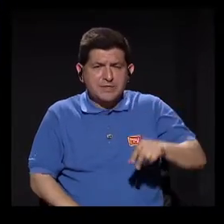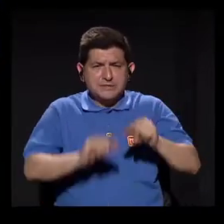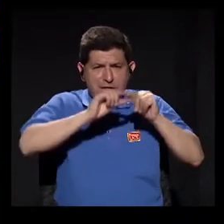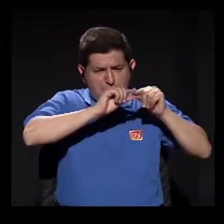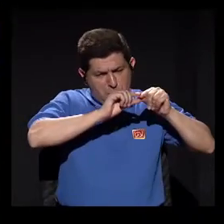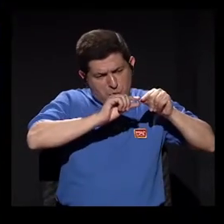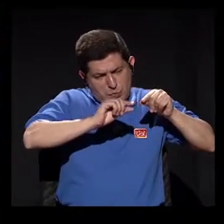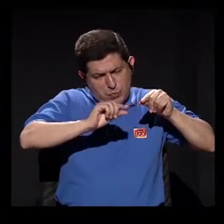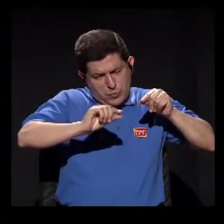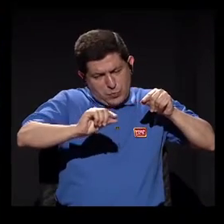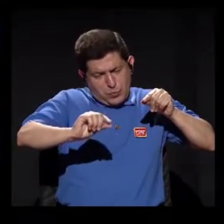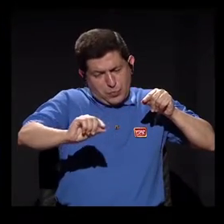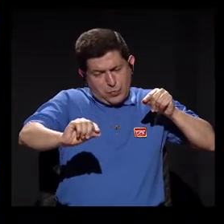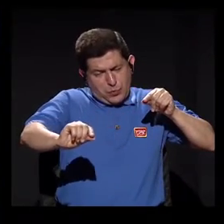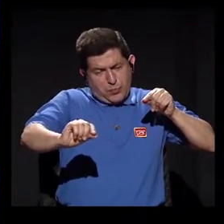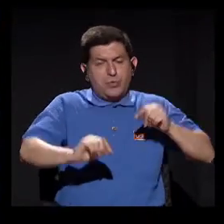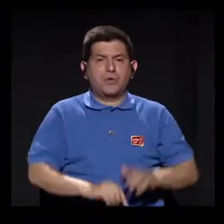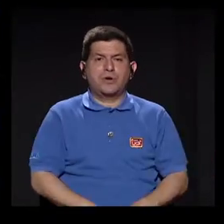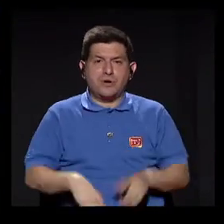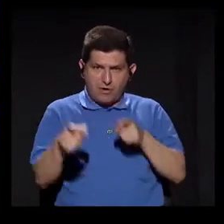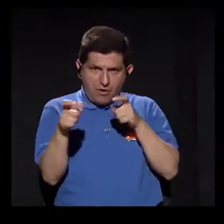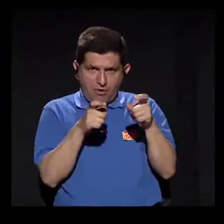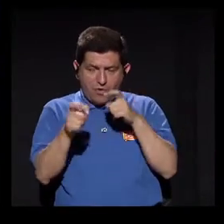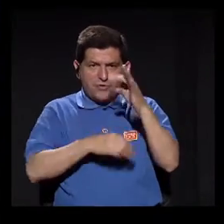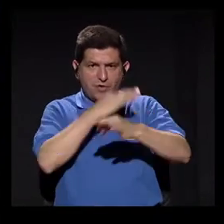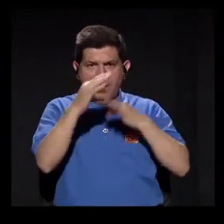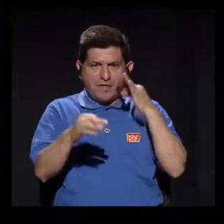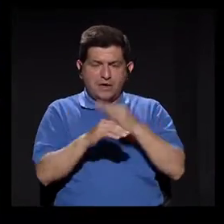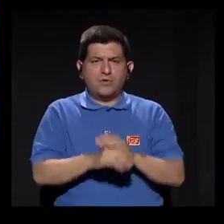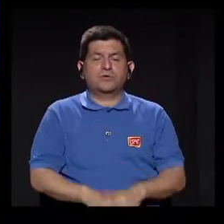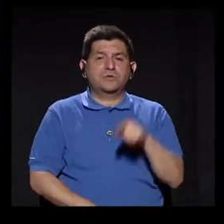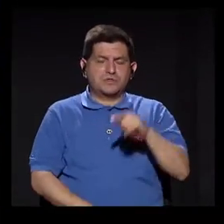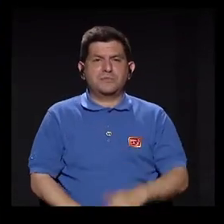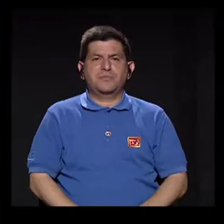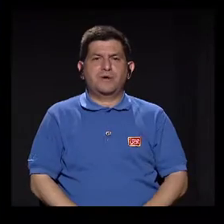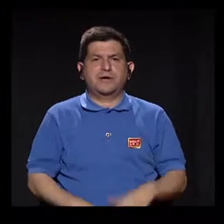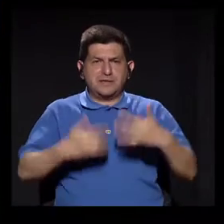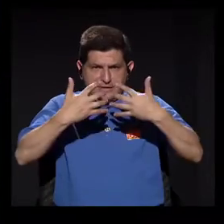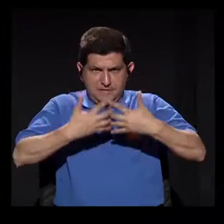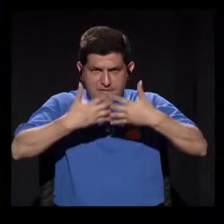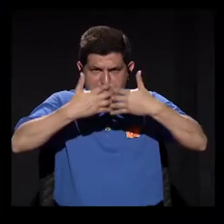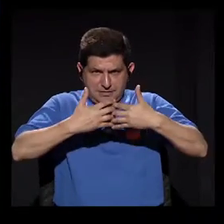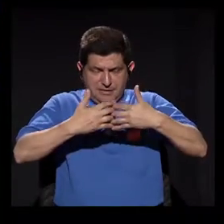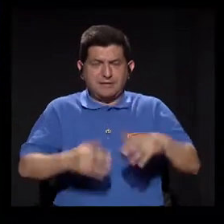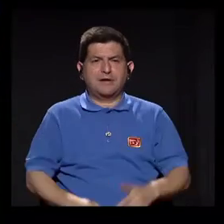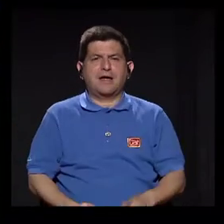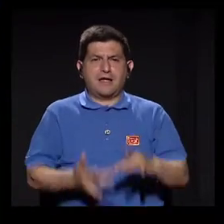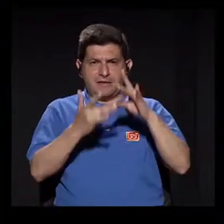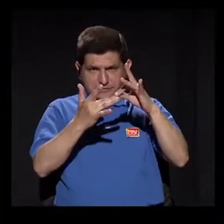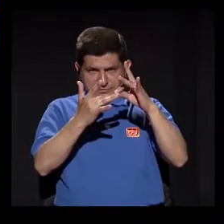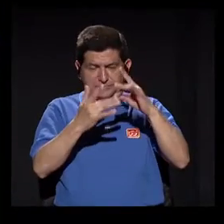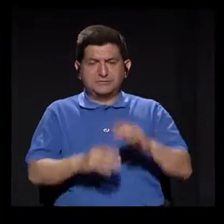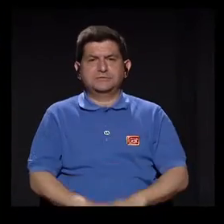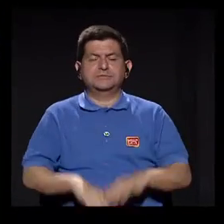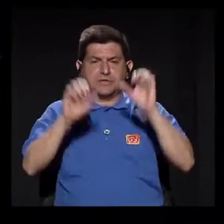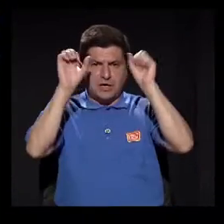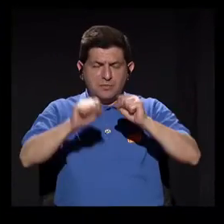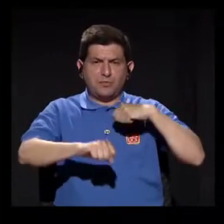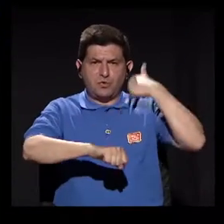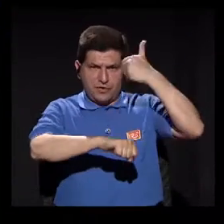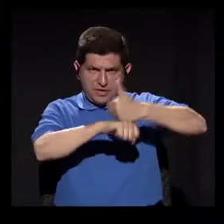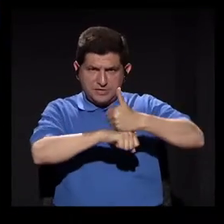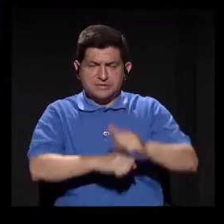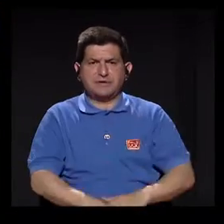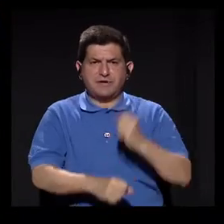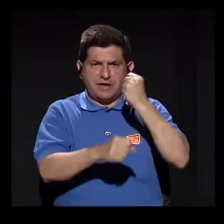más larga, que la manejamos obviamente con un tipo de cremallera o de agarradera adecuada para poder